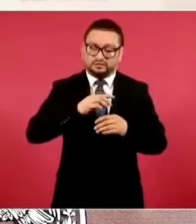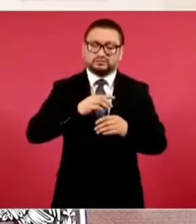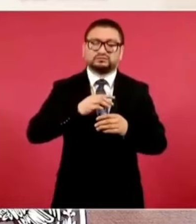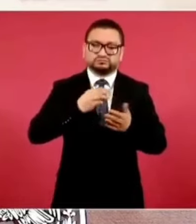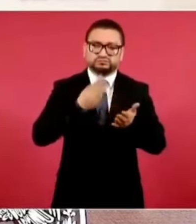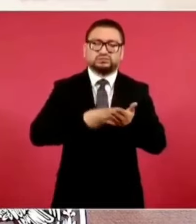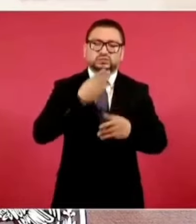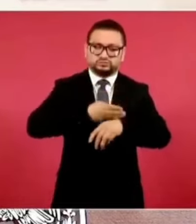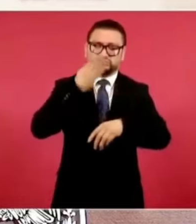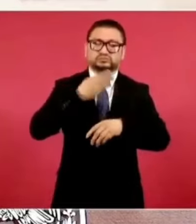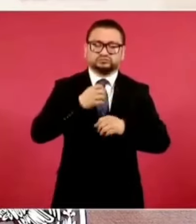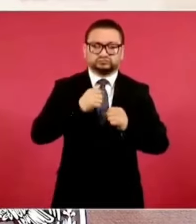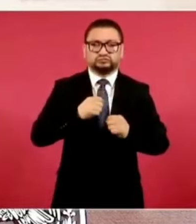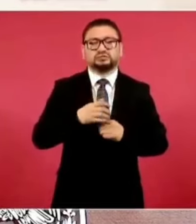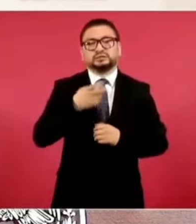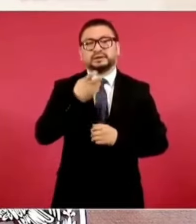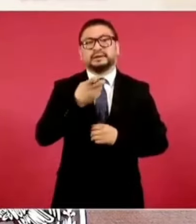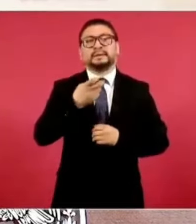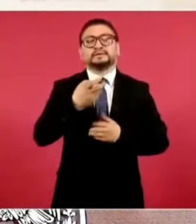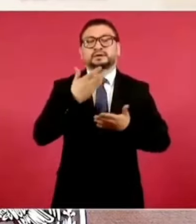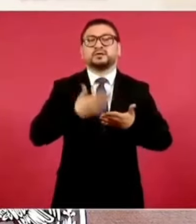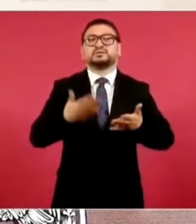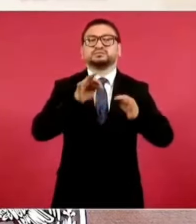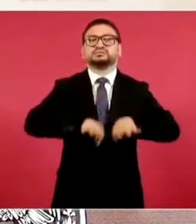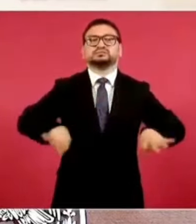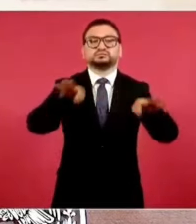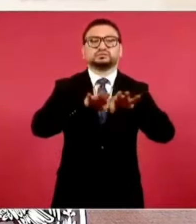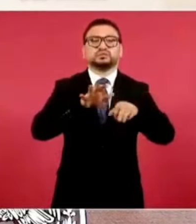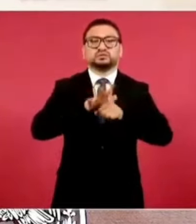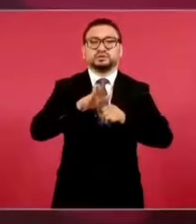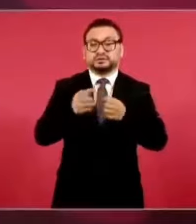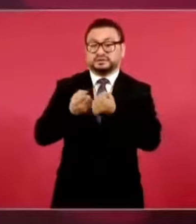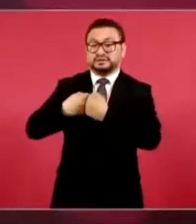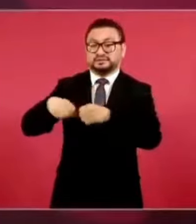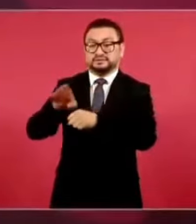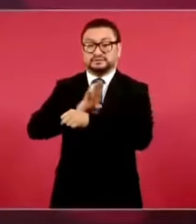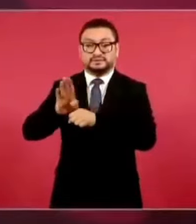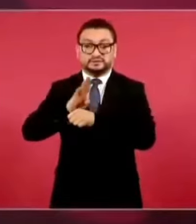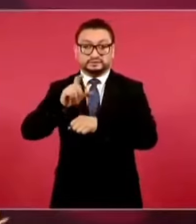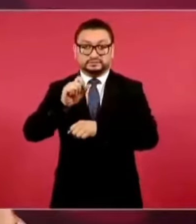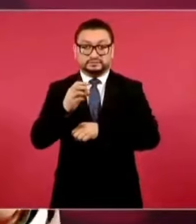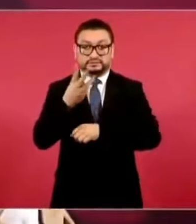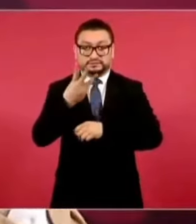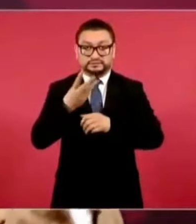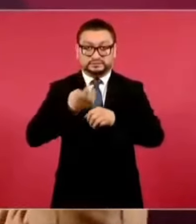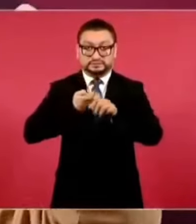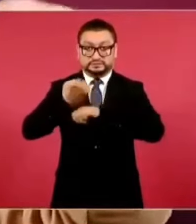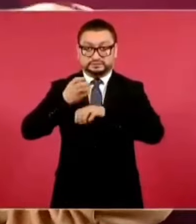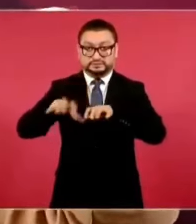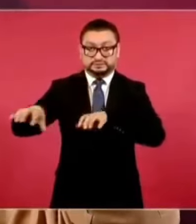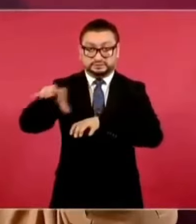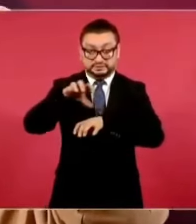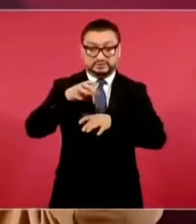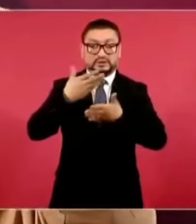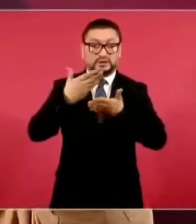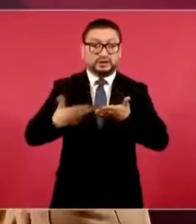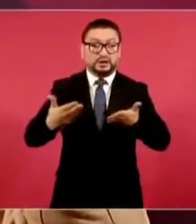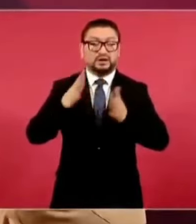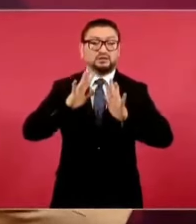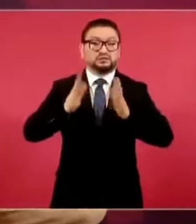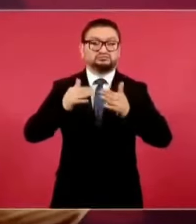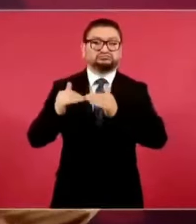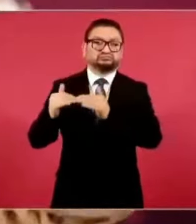Y la otra cuestión importantísima, el IMSS-Bienestar en 23 estados ahora es quien